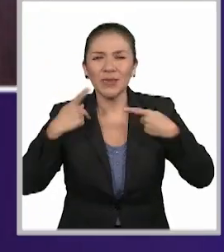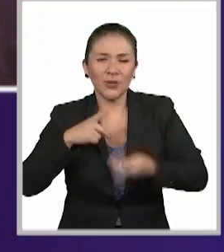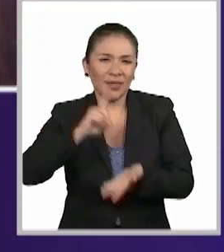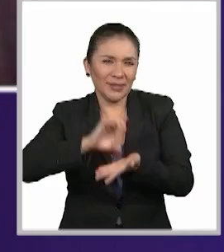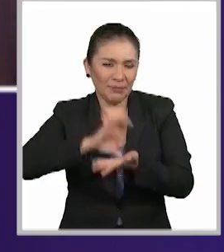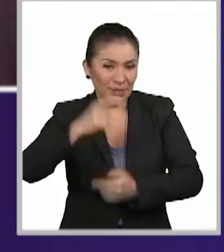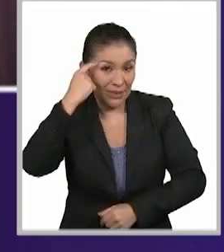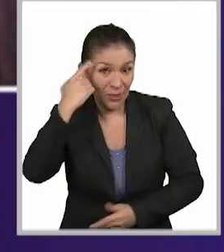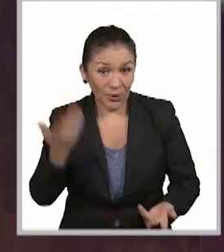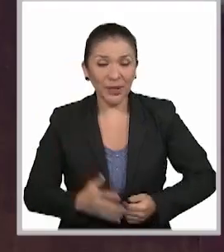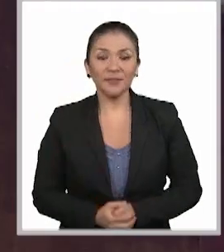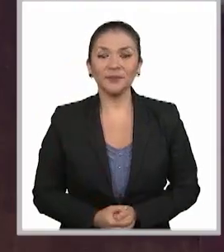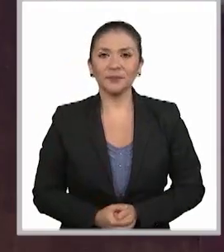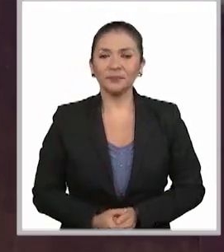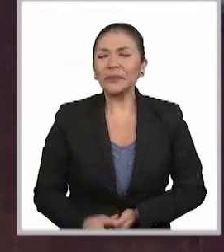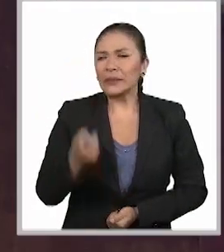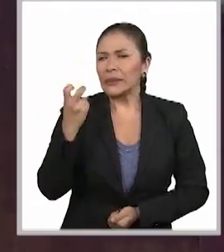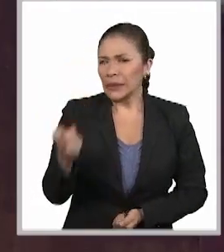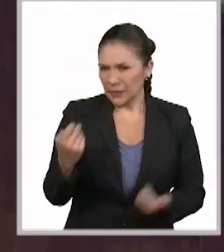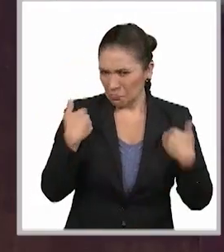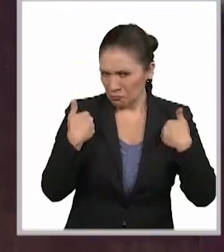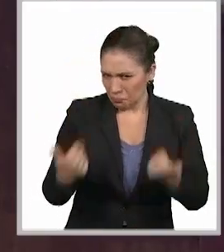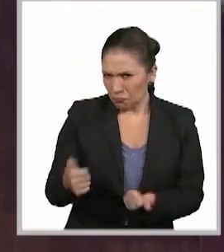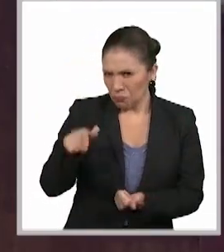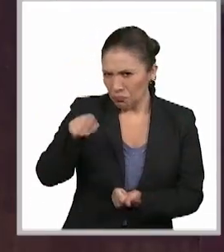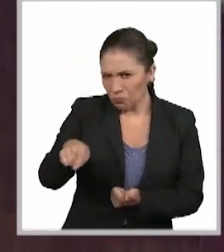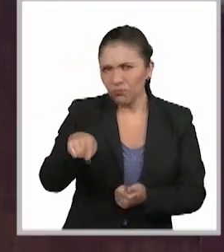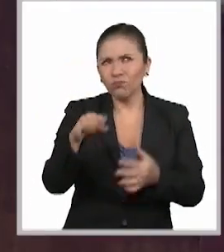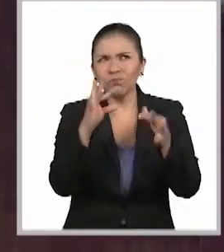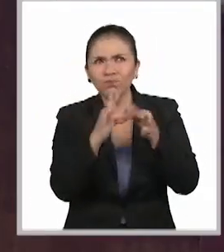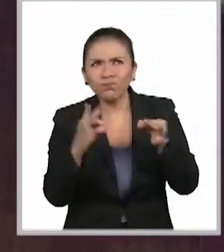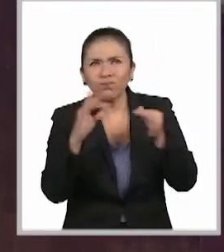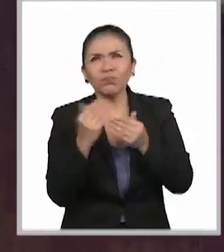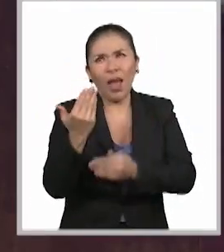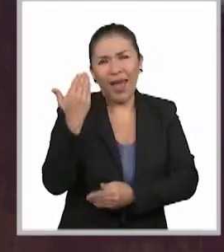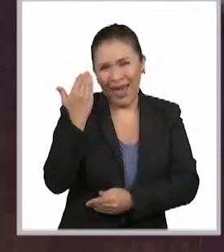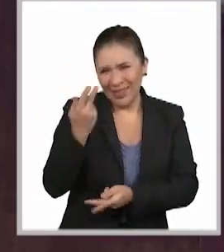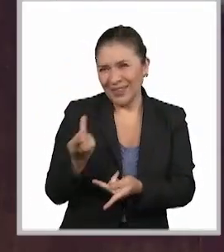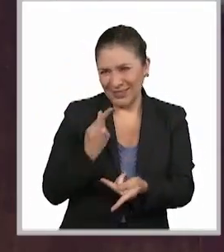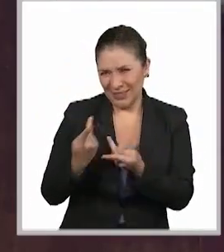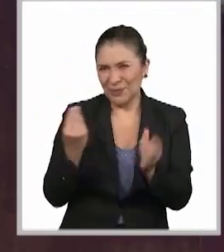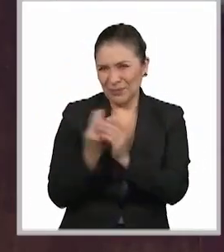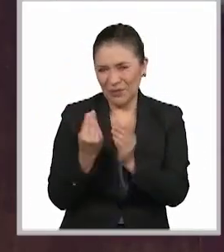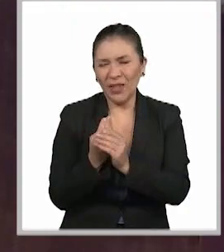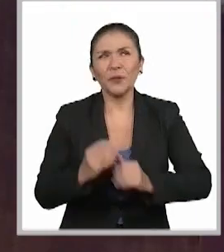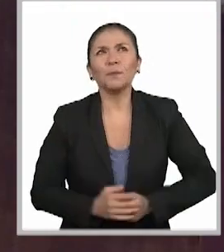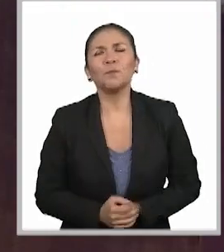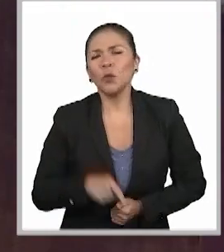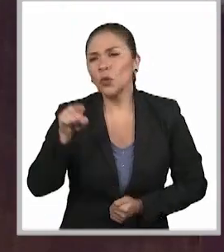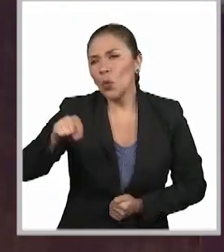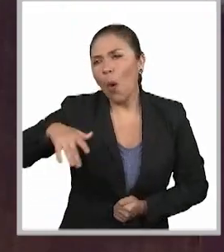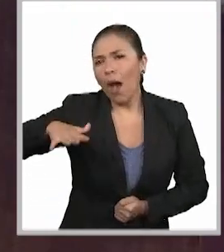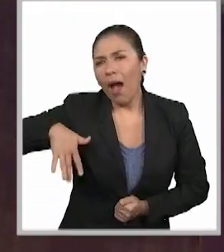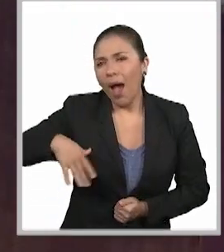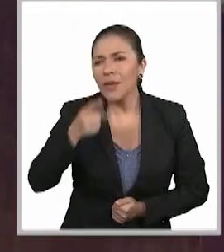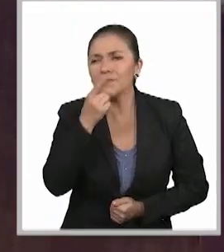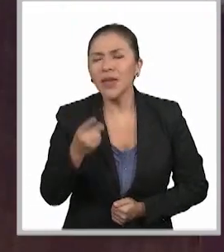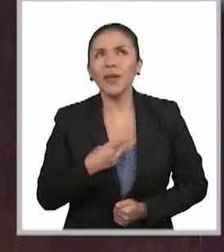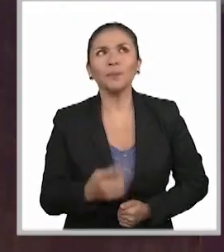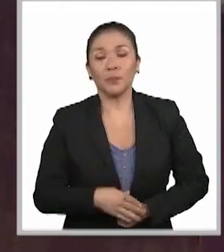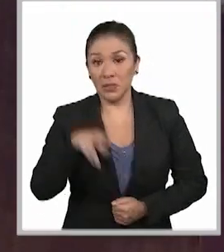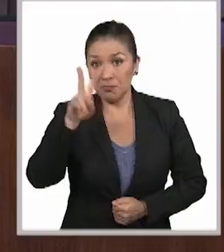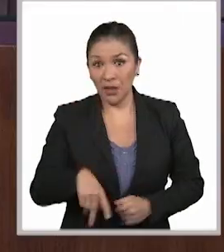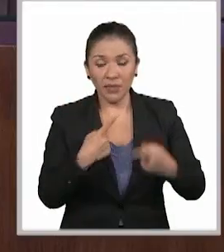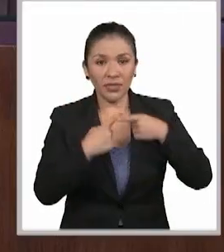discapacidad intelectual. En ese contexto y platicando previamente al programa, justamente me decías que hay una